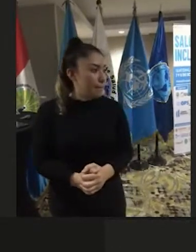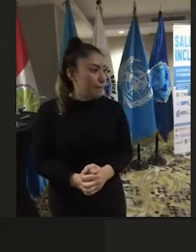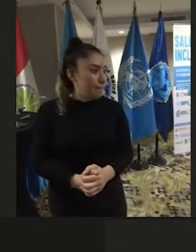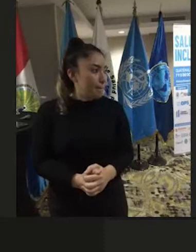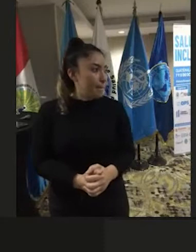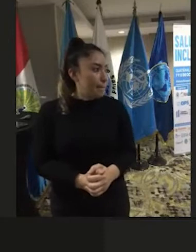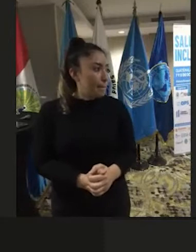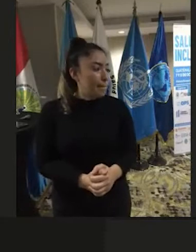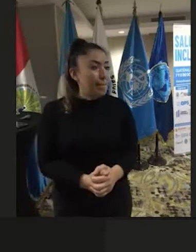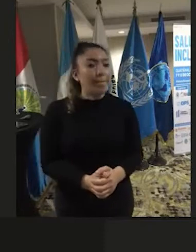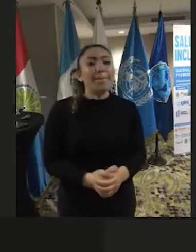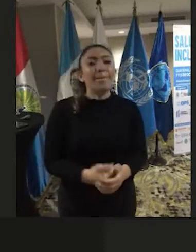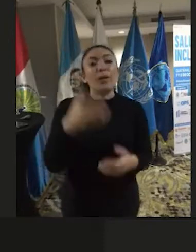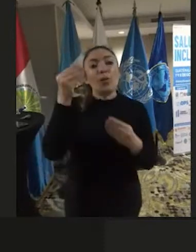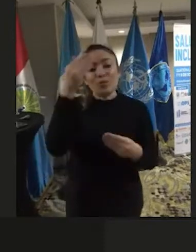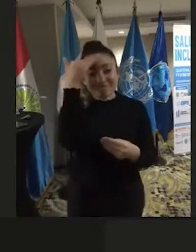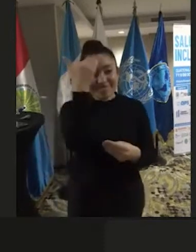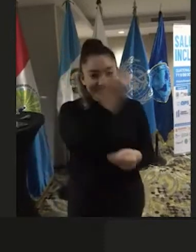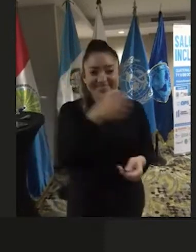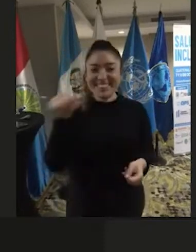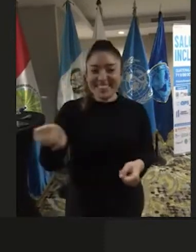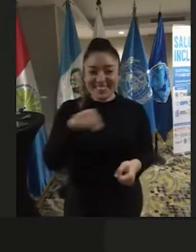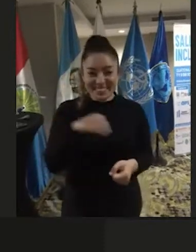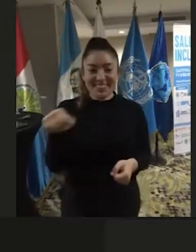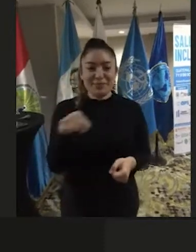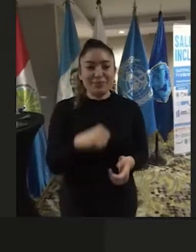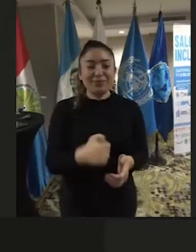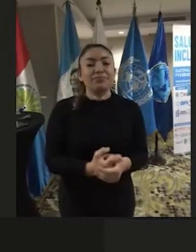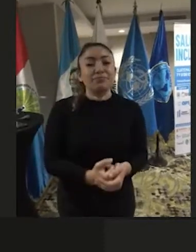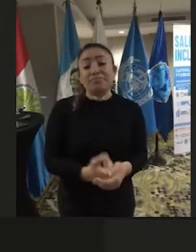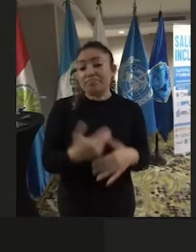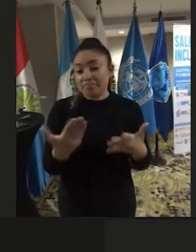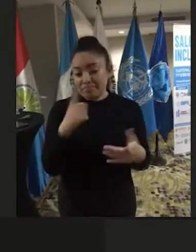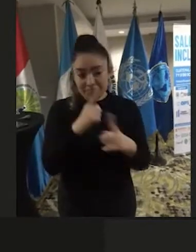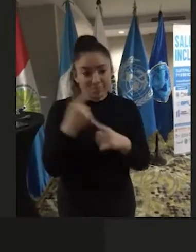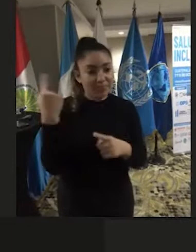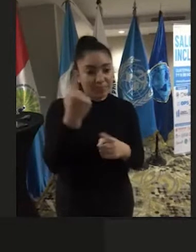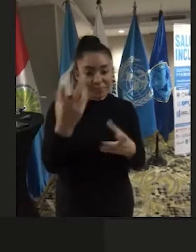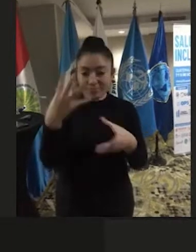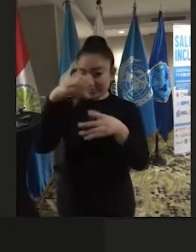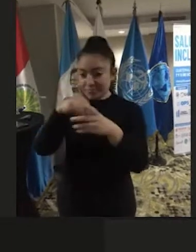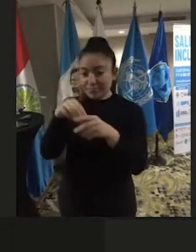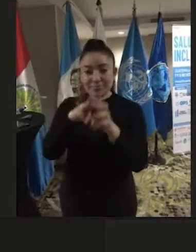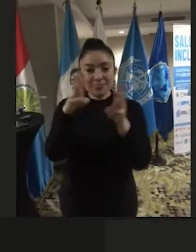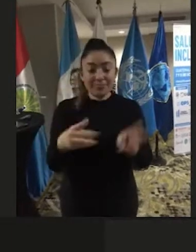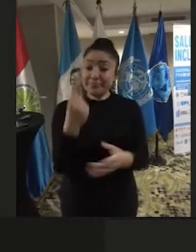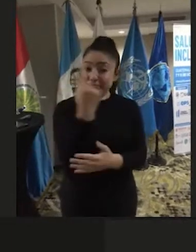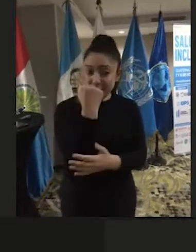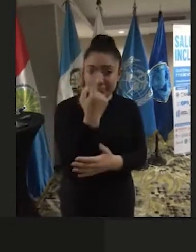Muchas gracias Sebastián, un placer a todos los integrantes de la mesa principal